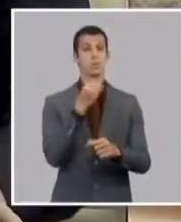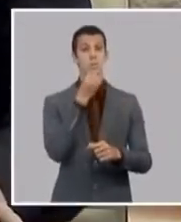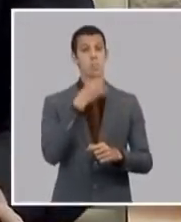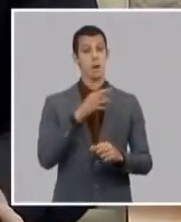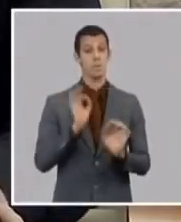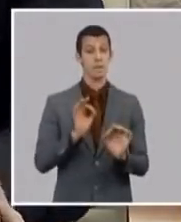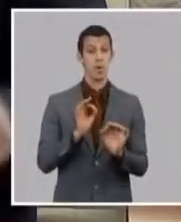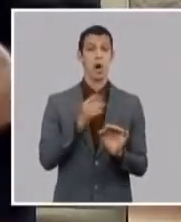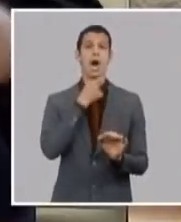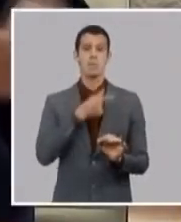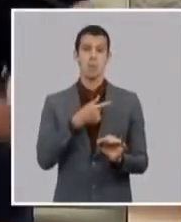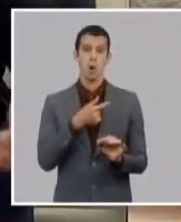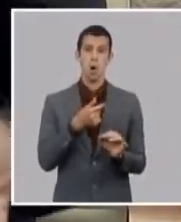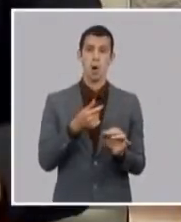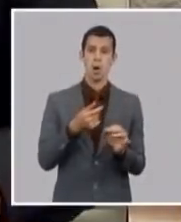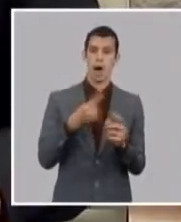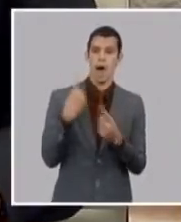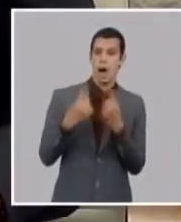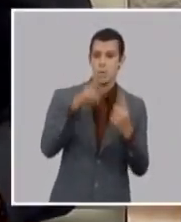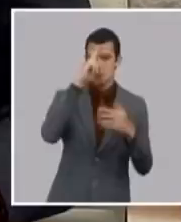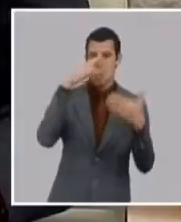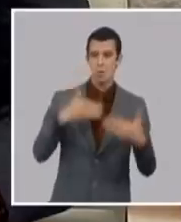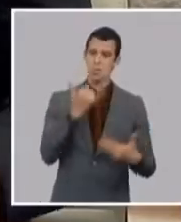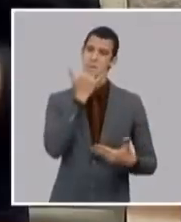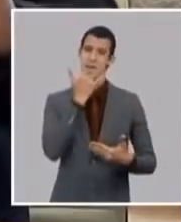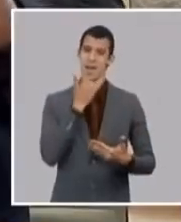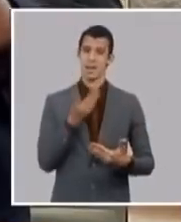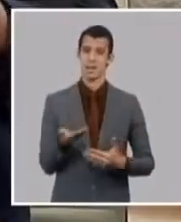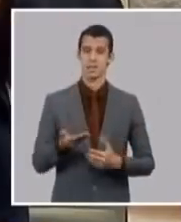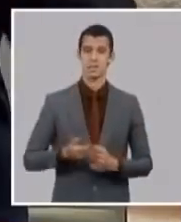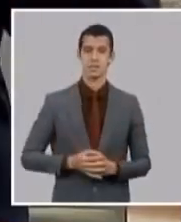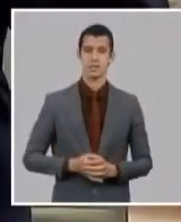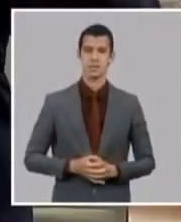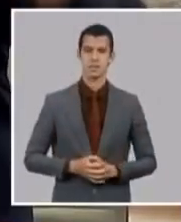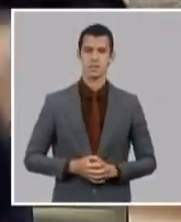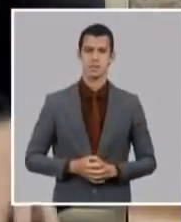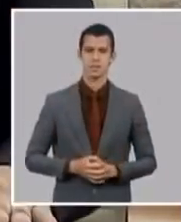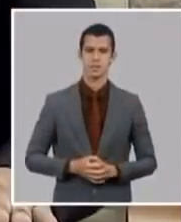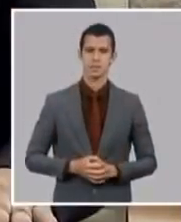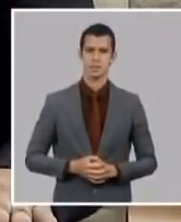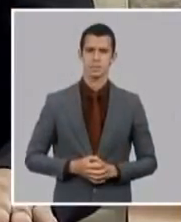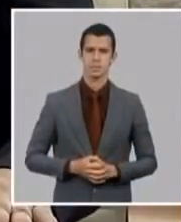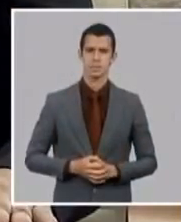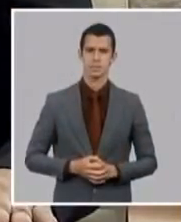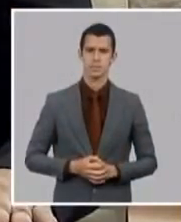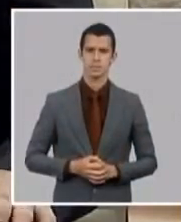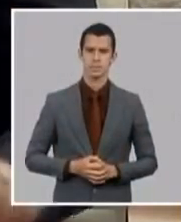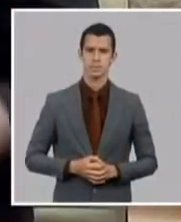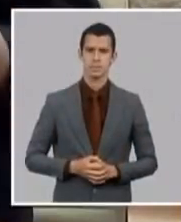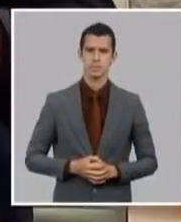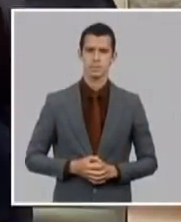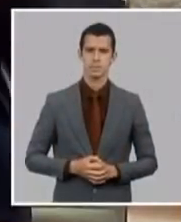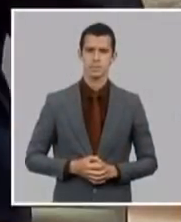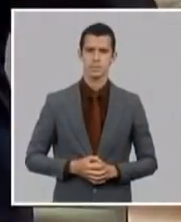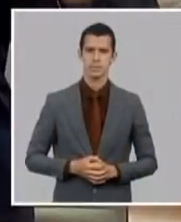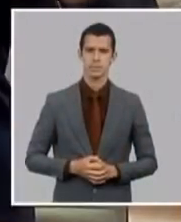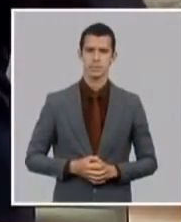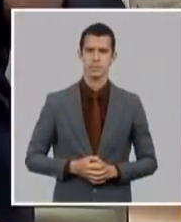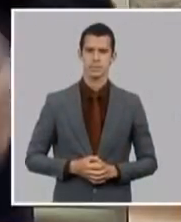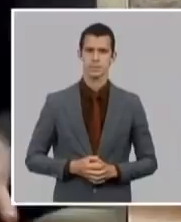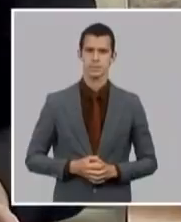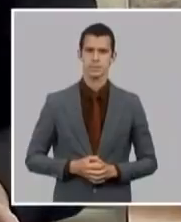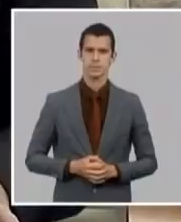riesgo para la salud de las personas etcétera incluso también para un tema de una vida que se puede